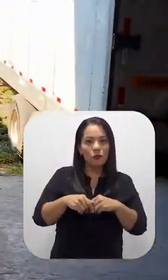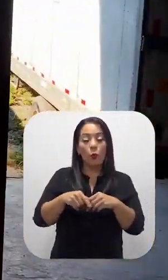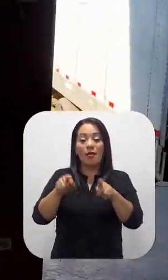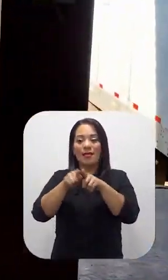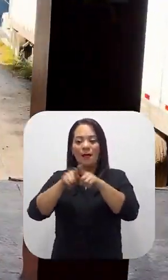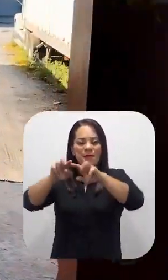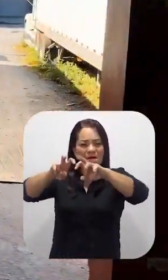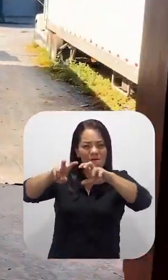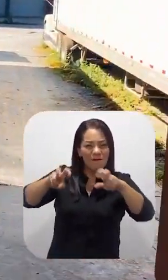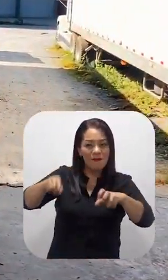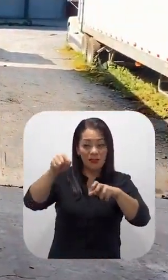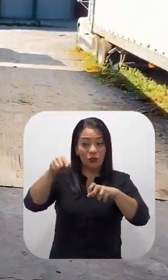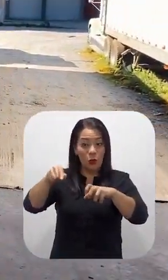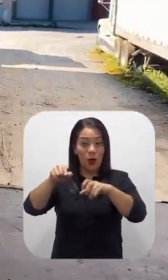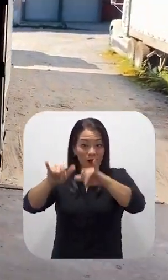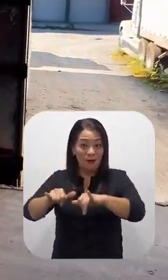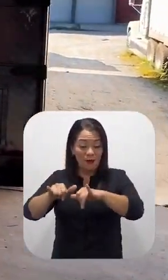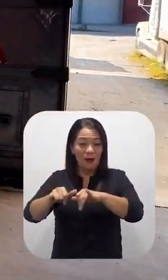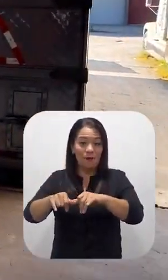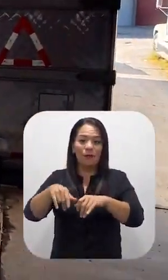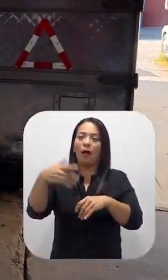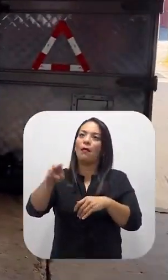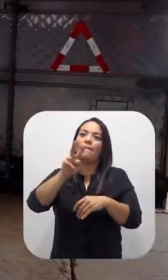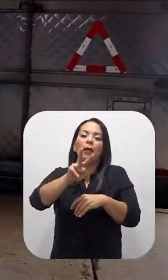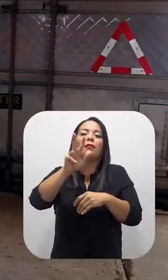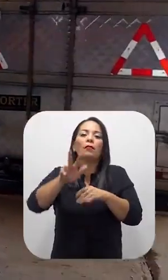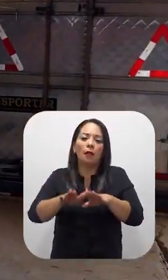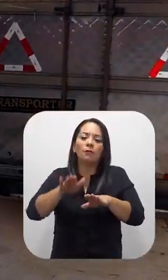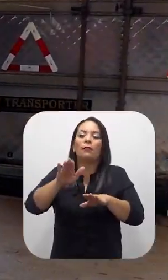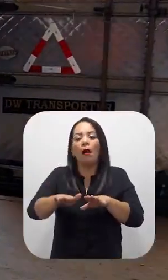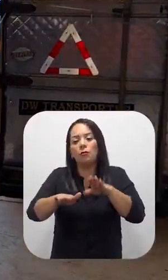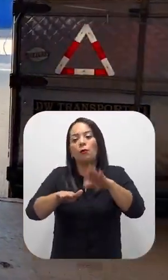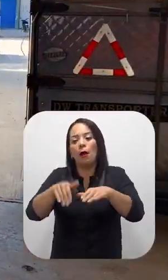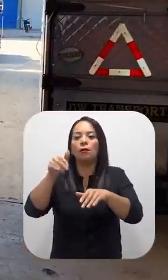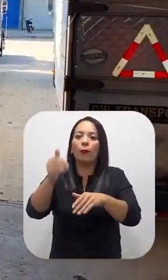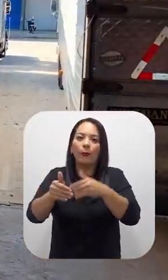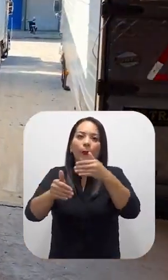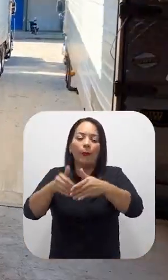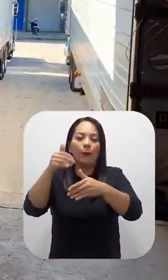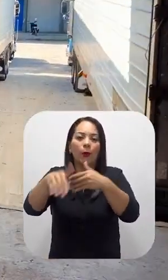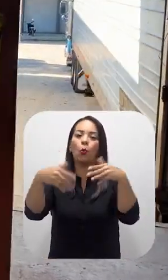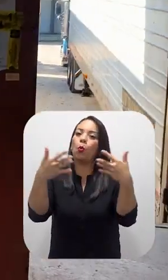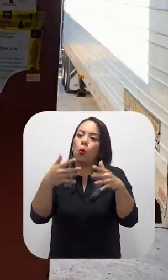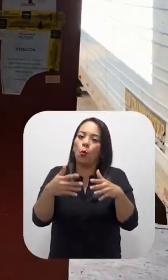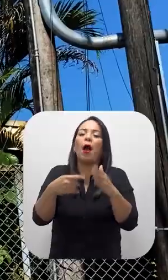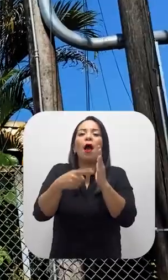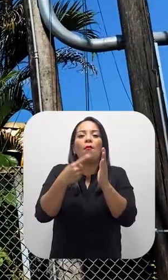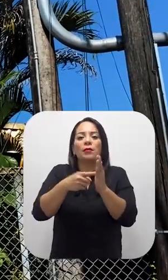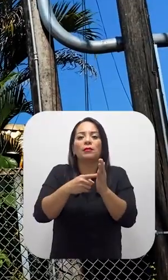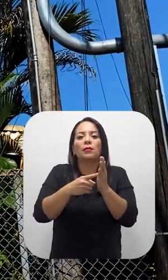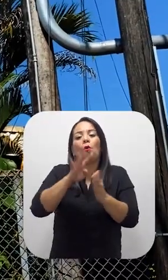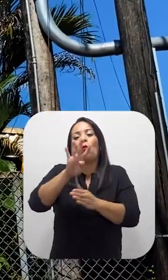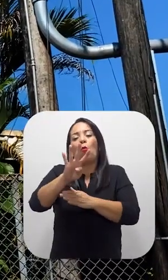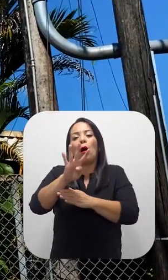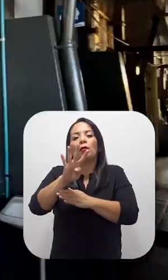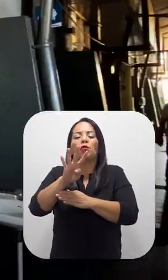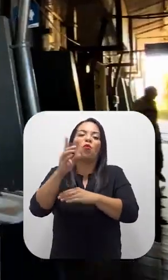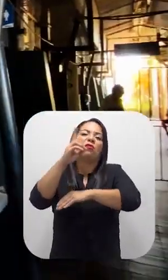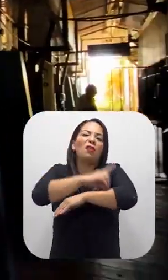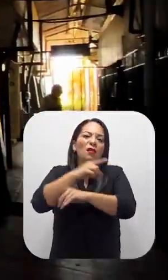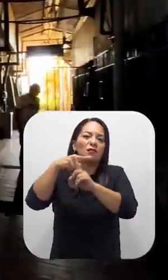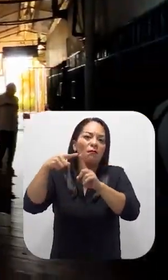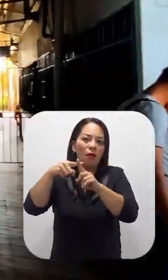cuarentenaria, el usuario debe recorrer 23 pasos, cuya duración puede inclusive llegar a los 4